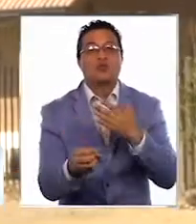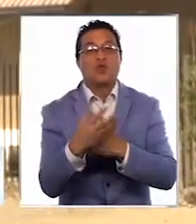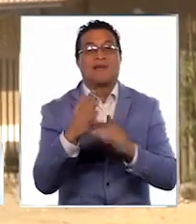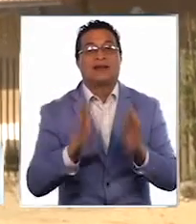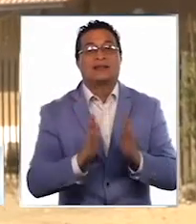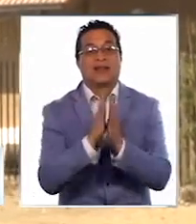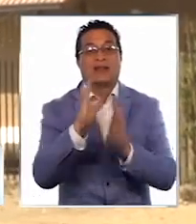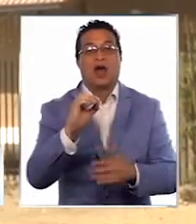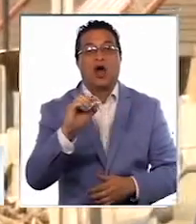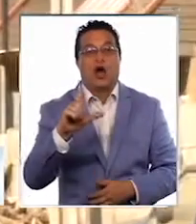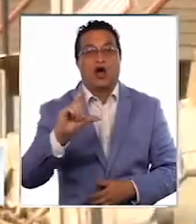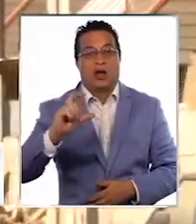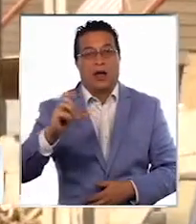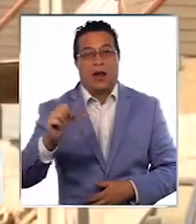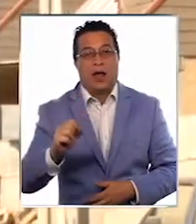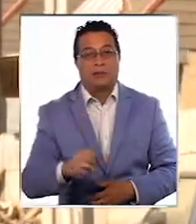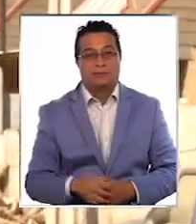Olga.